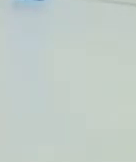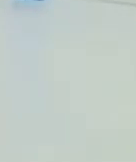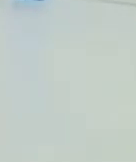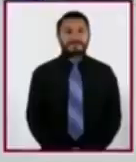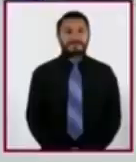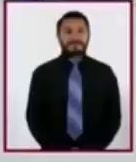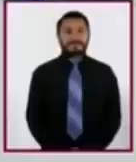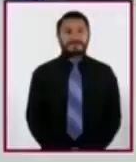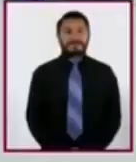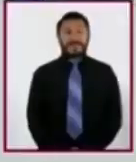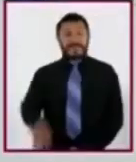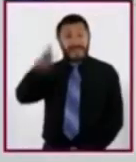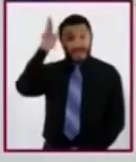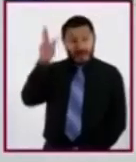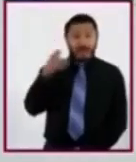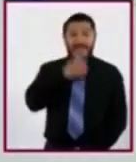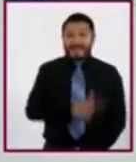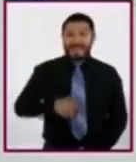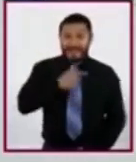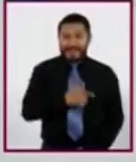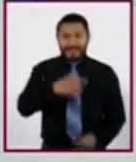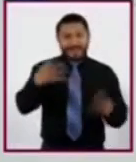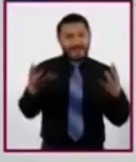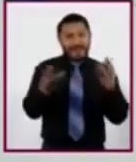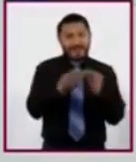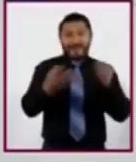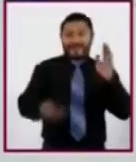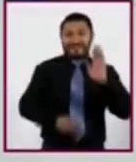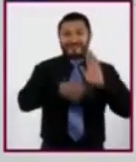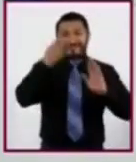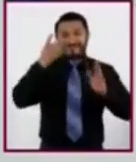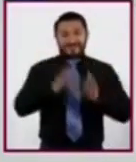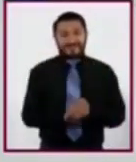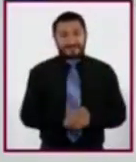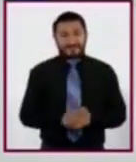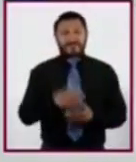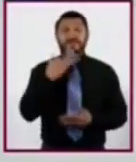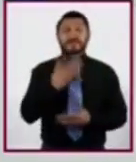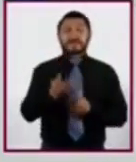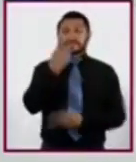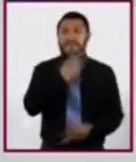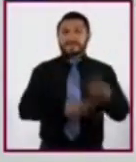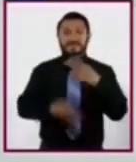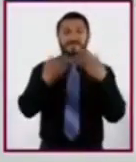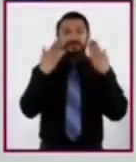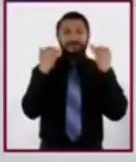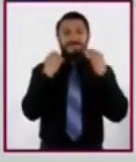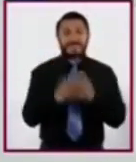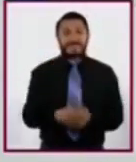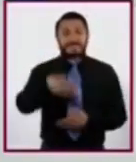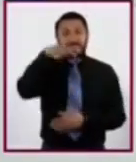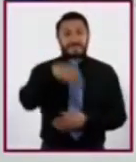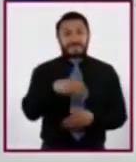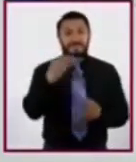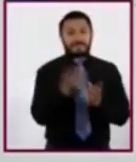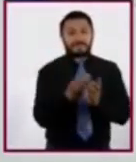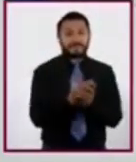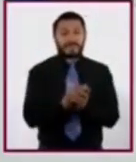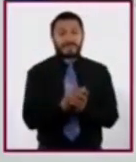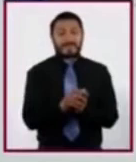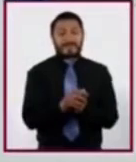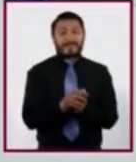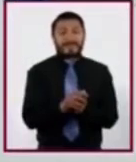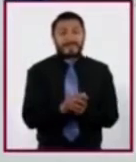¿Qué tal? Es un gusto encontrarnos una vez más. Les doy la más cordial bienvenida a esta sesión de la